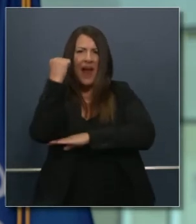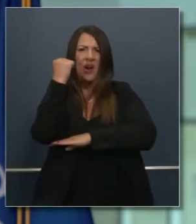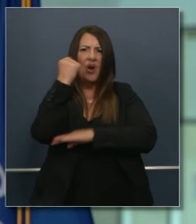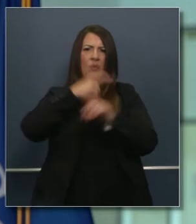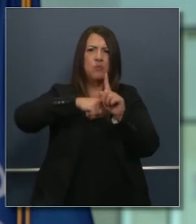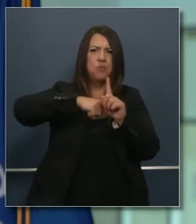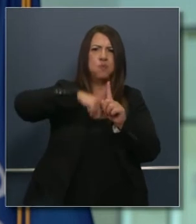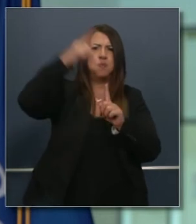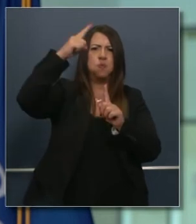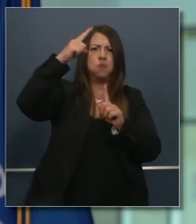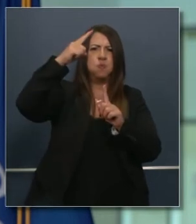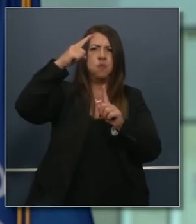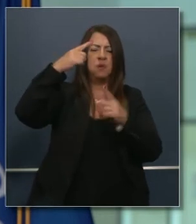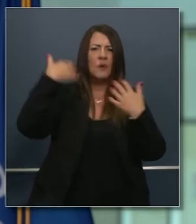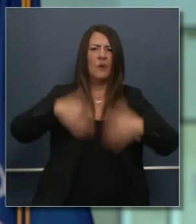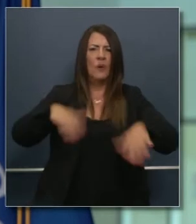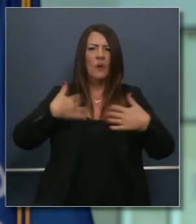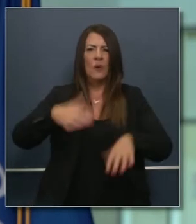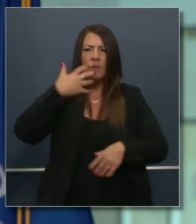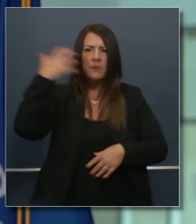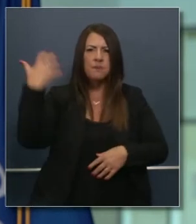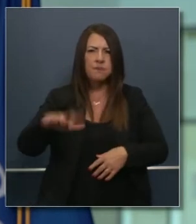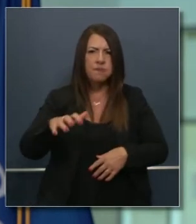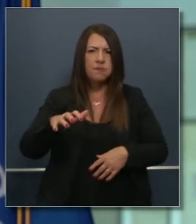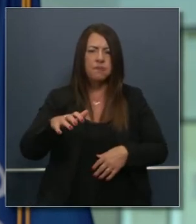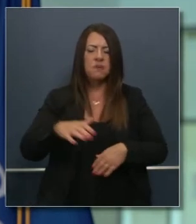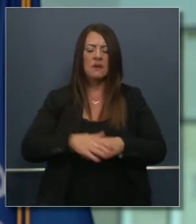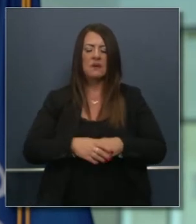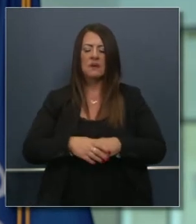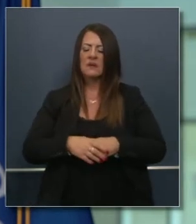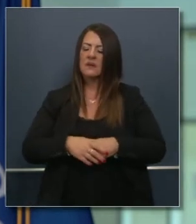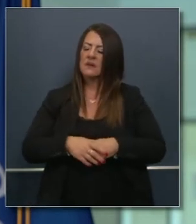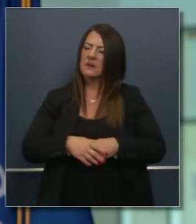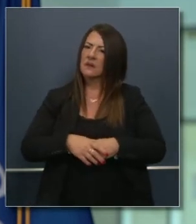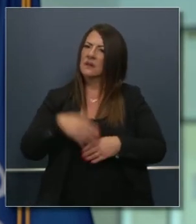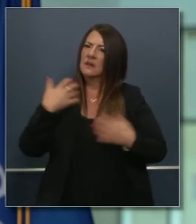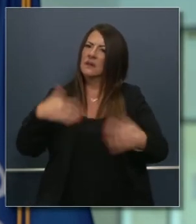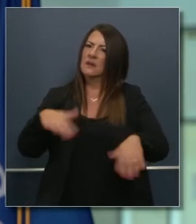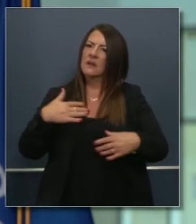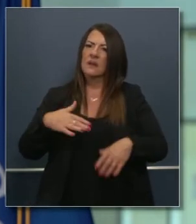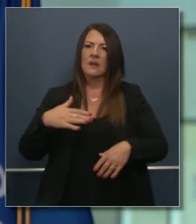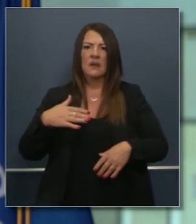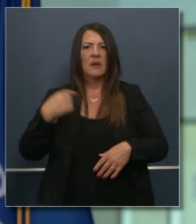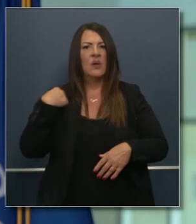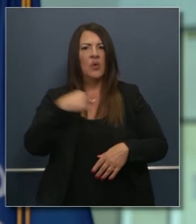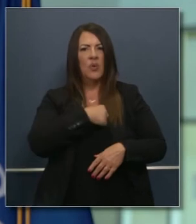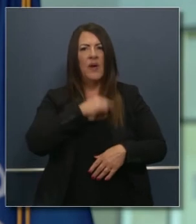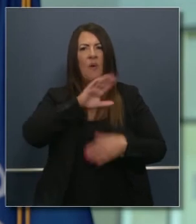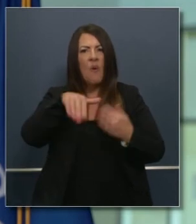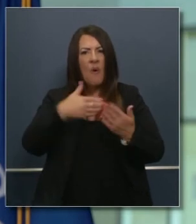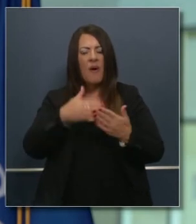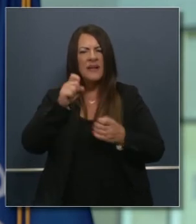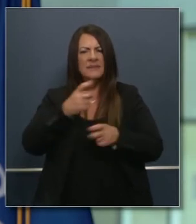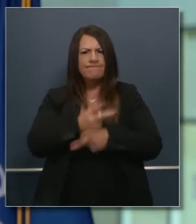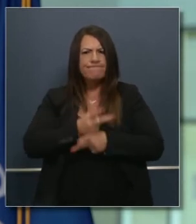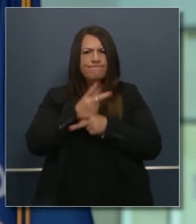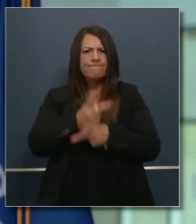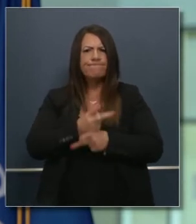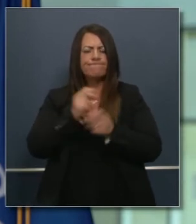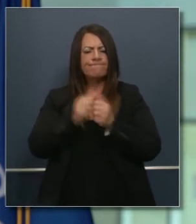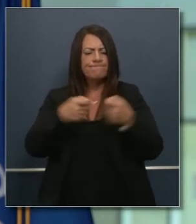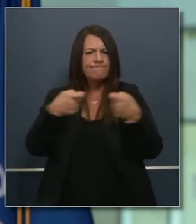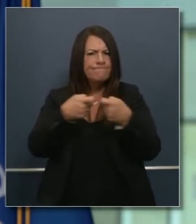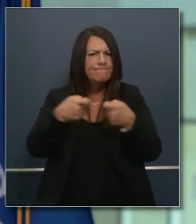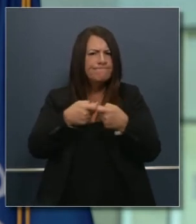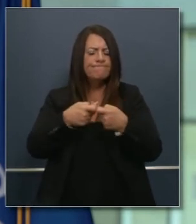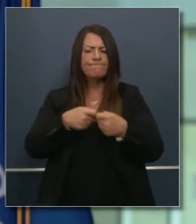temperaturas que rompen las marcas como basará en cualquier jurisdicción del estado esto significa pues que todos debemos estar